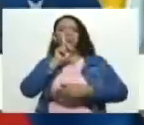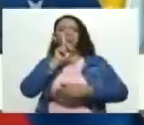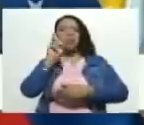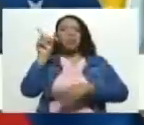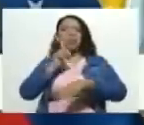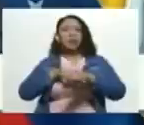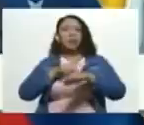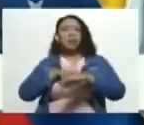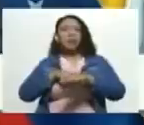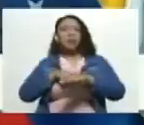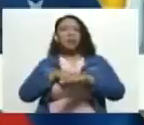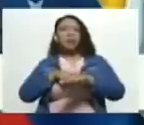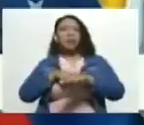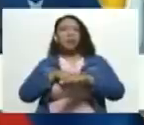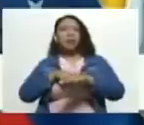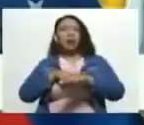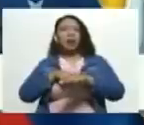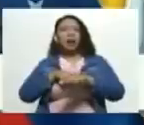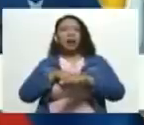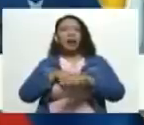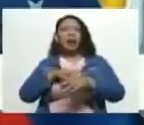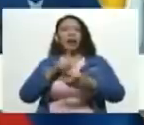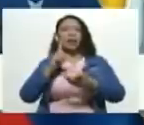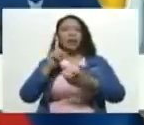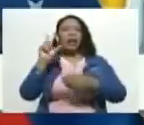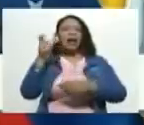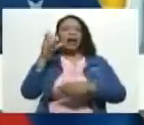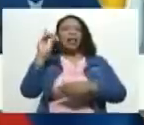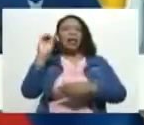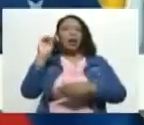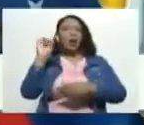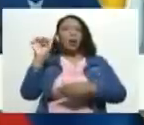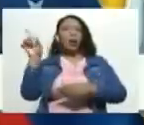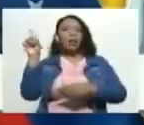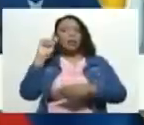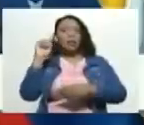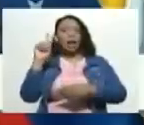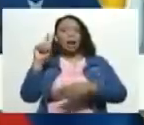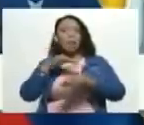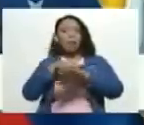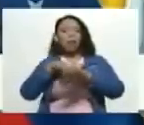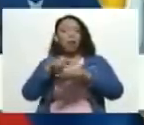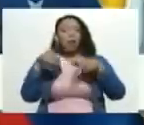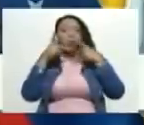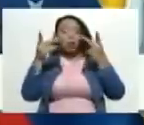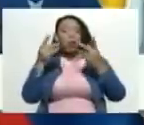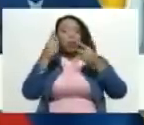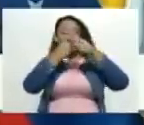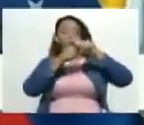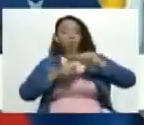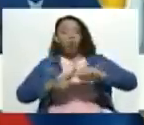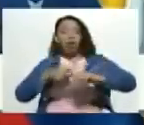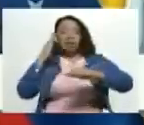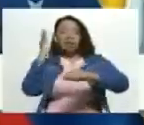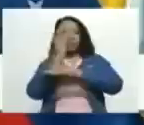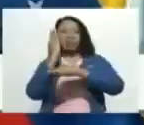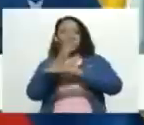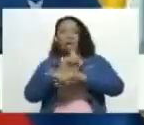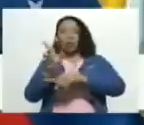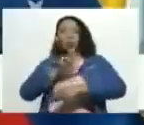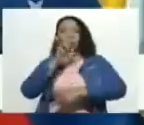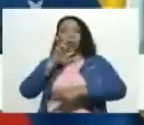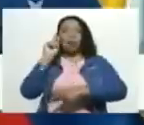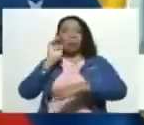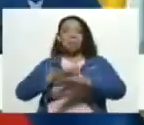la Operación Gedeón. También el Ministerio Público ha dado cuenta de la sanción a estos terribles